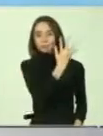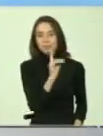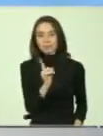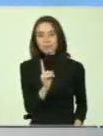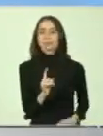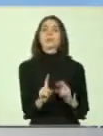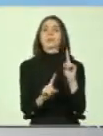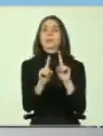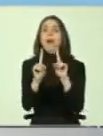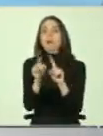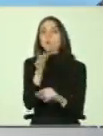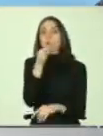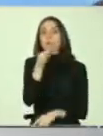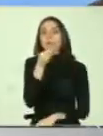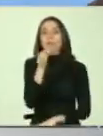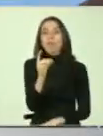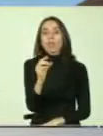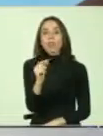Algunos datos.